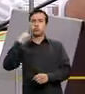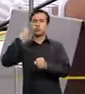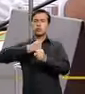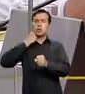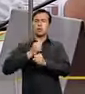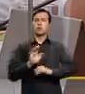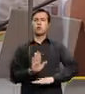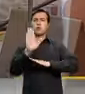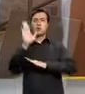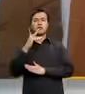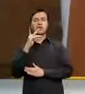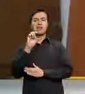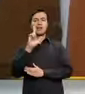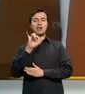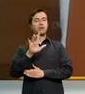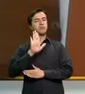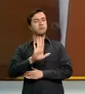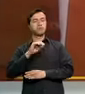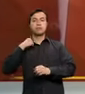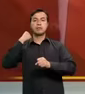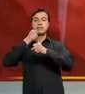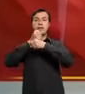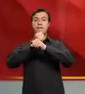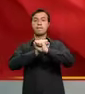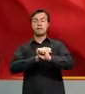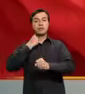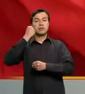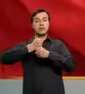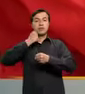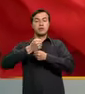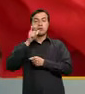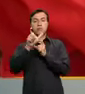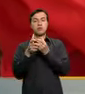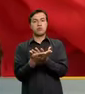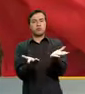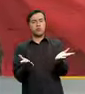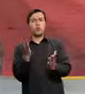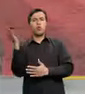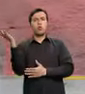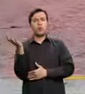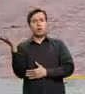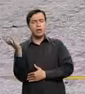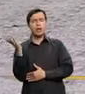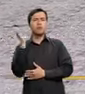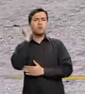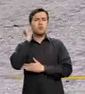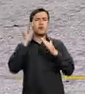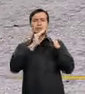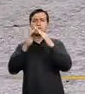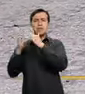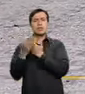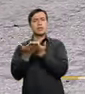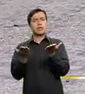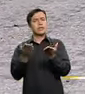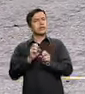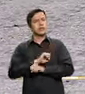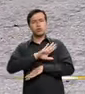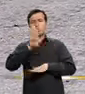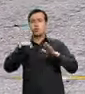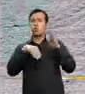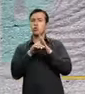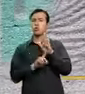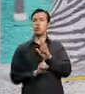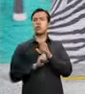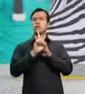permanente de Kerly Torres en defensa de los derechos de los trabajadores, los jubilados, las amas de casa y en general por el